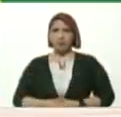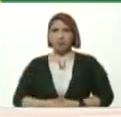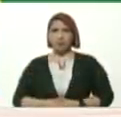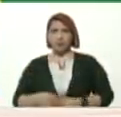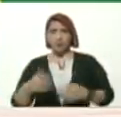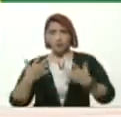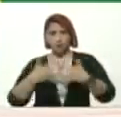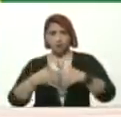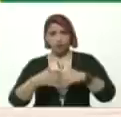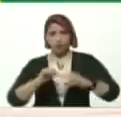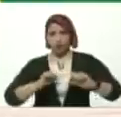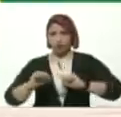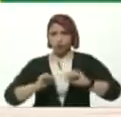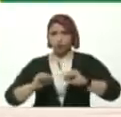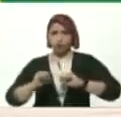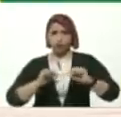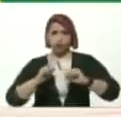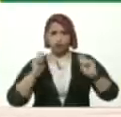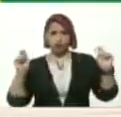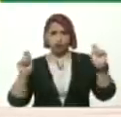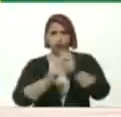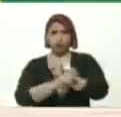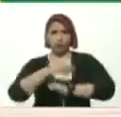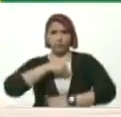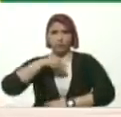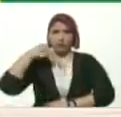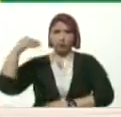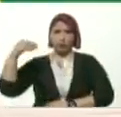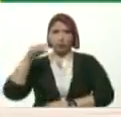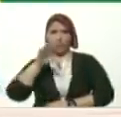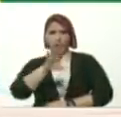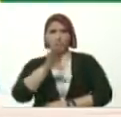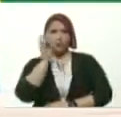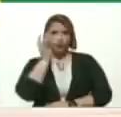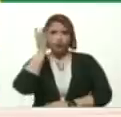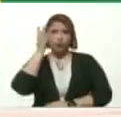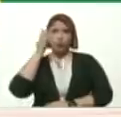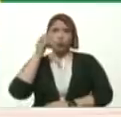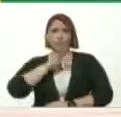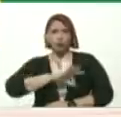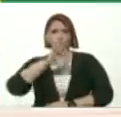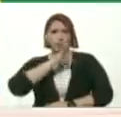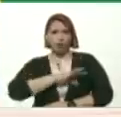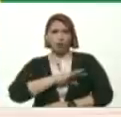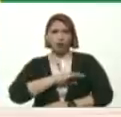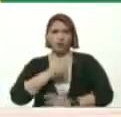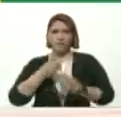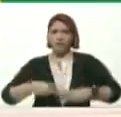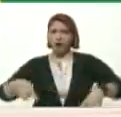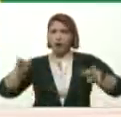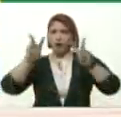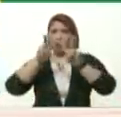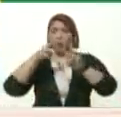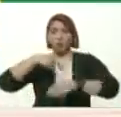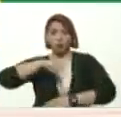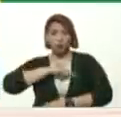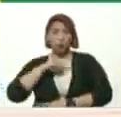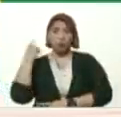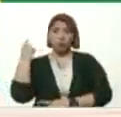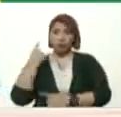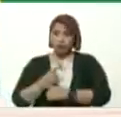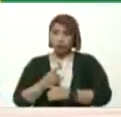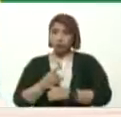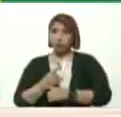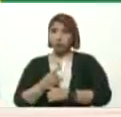motor De la transformación Espiritual Del país De la creación De una sociedad En valores Nosotros tenemos que